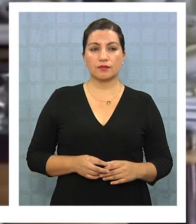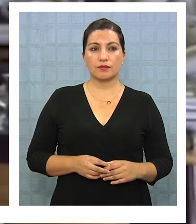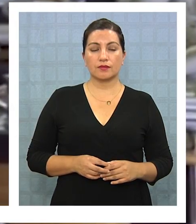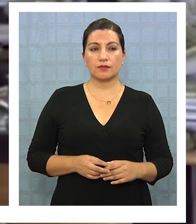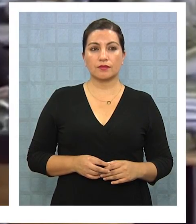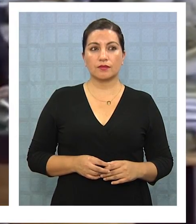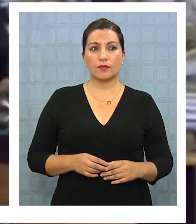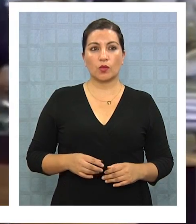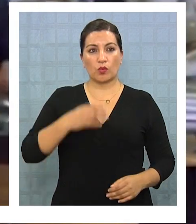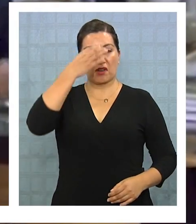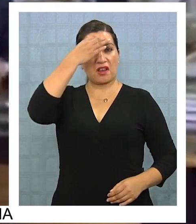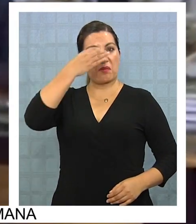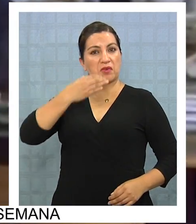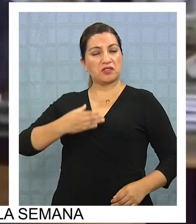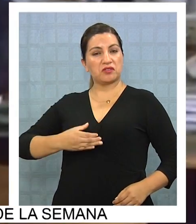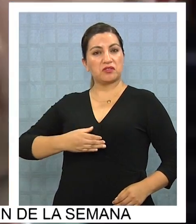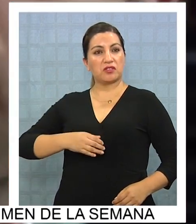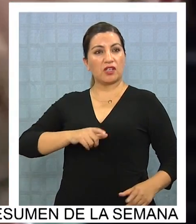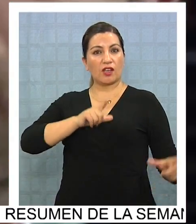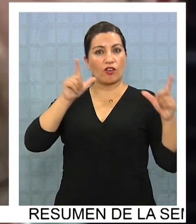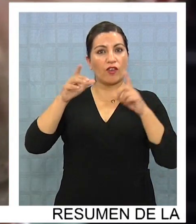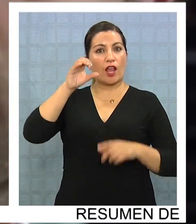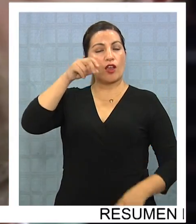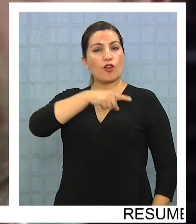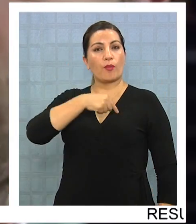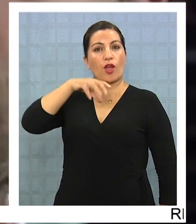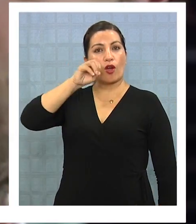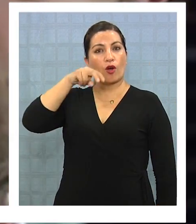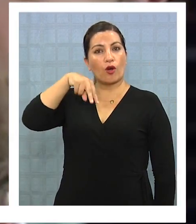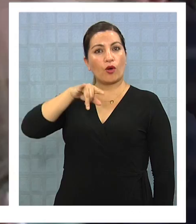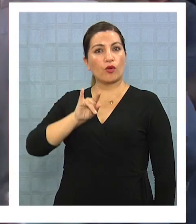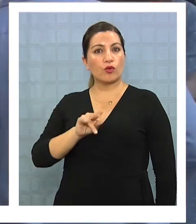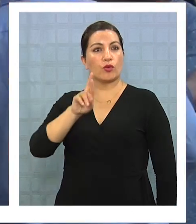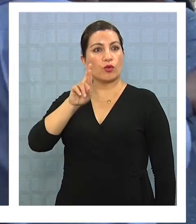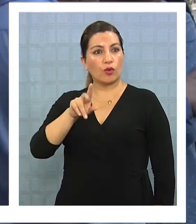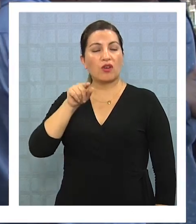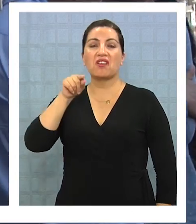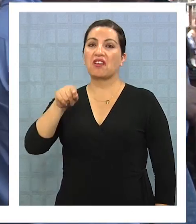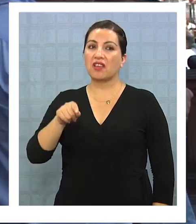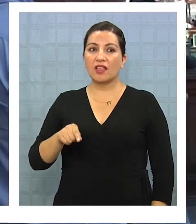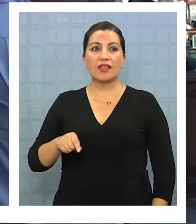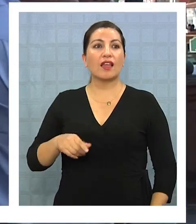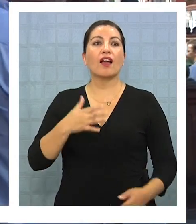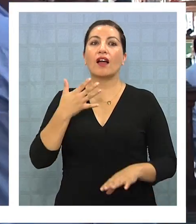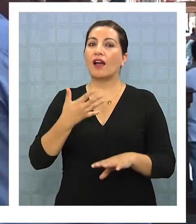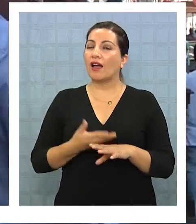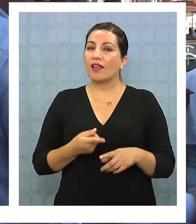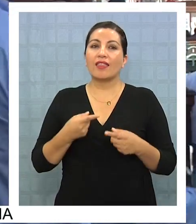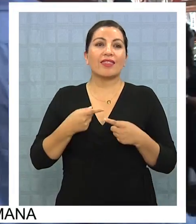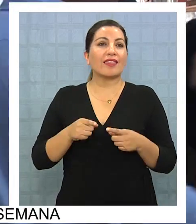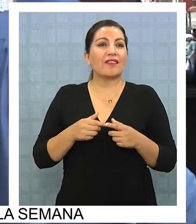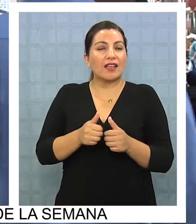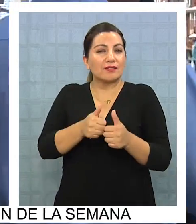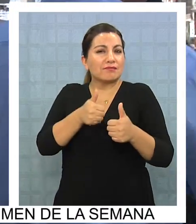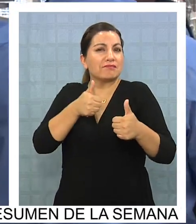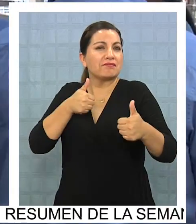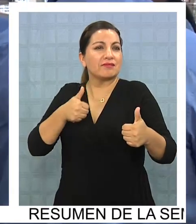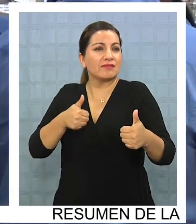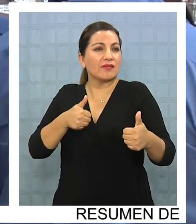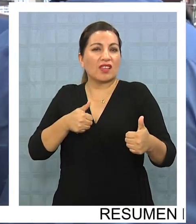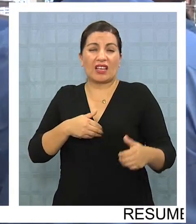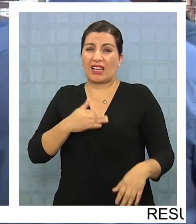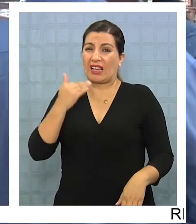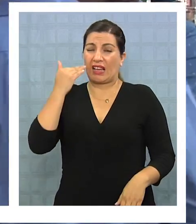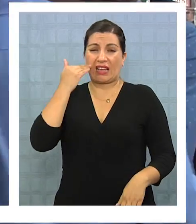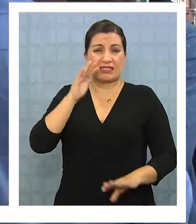Lejos del personaje de telenovela Onur, como se le conoció en sus días de gloria, y derrochando distancia y escasa simpatía con los